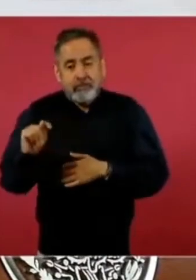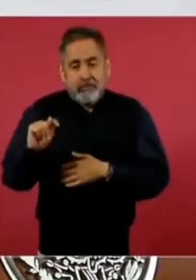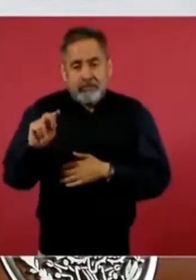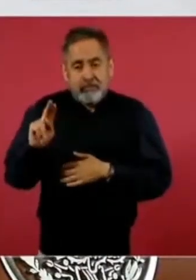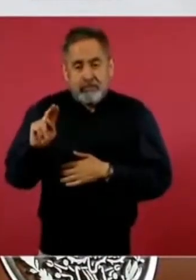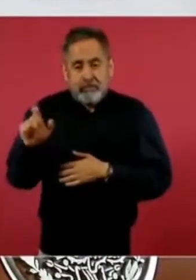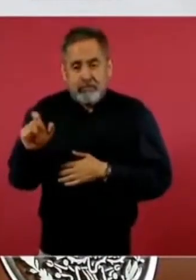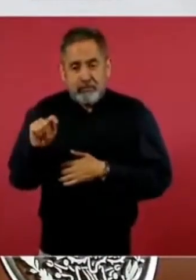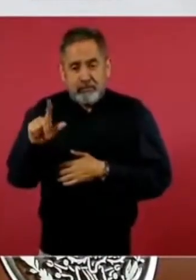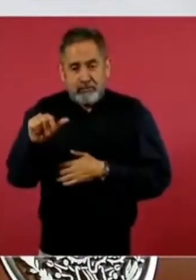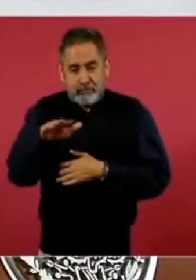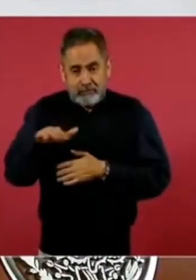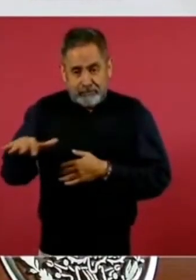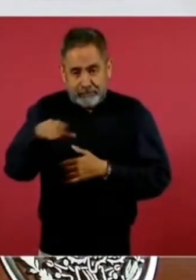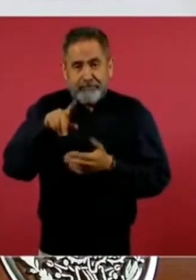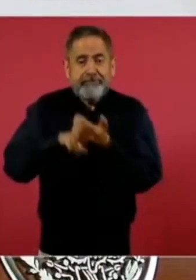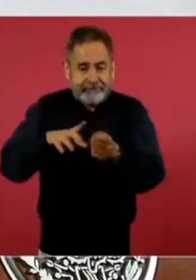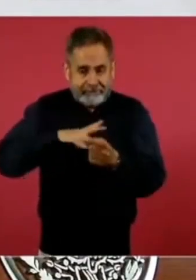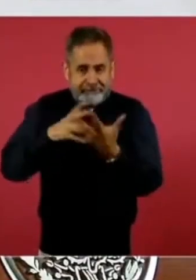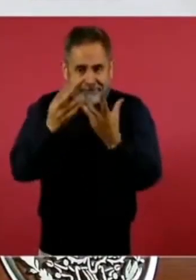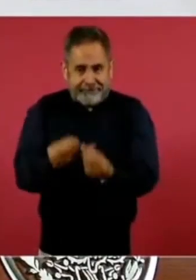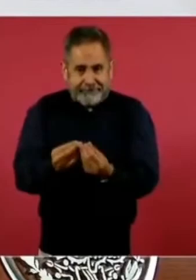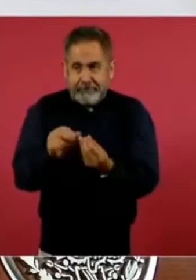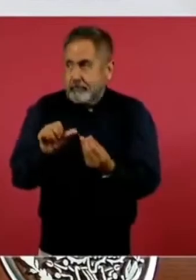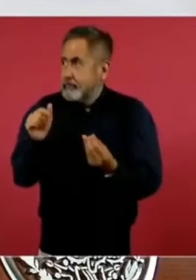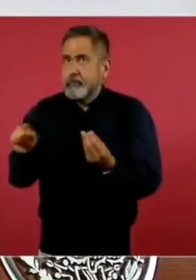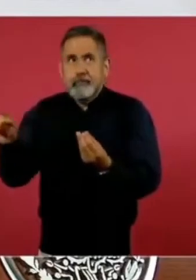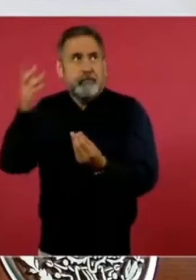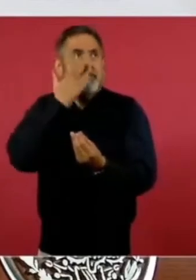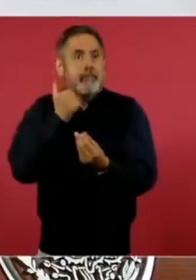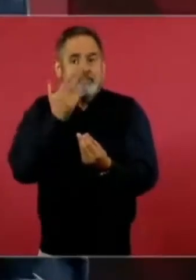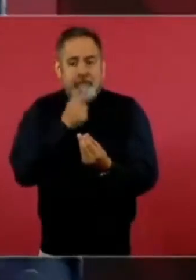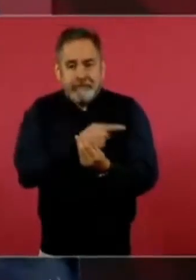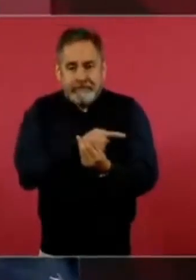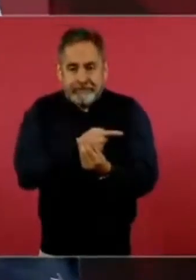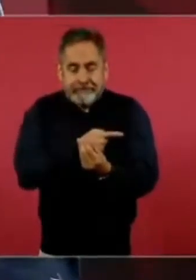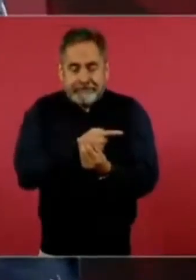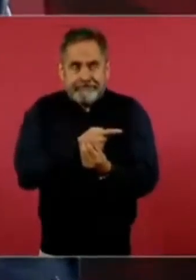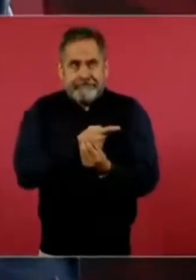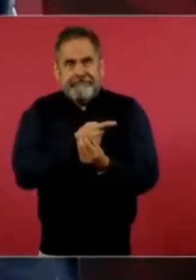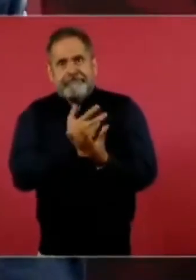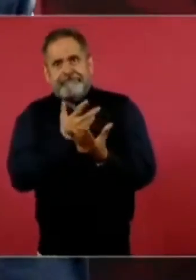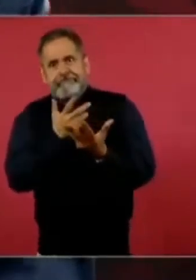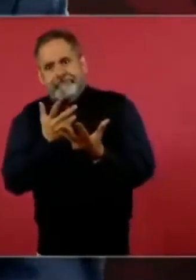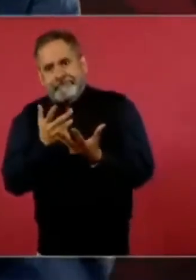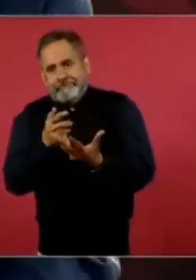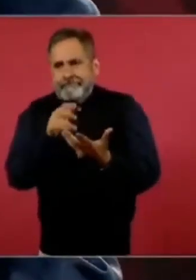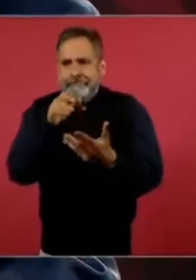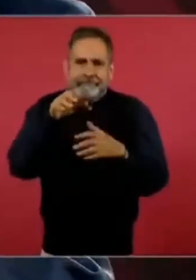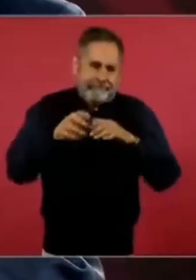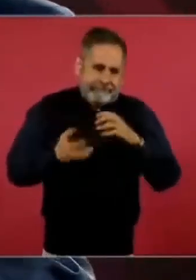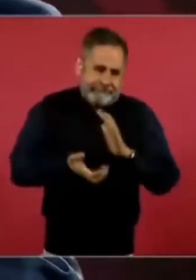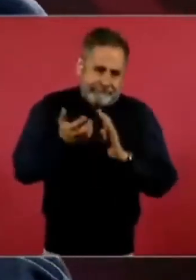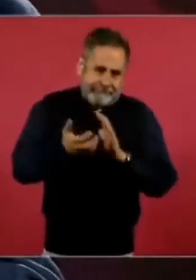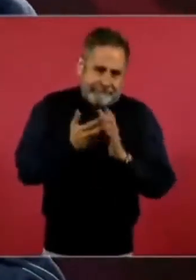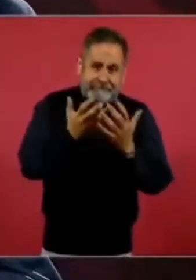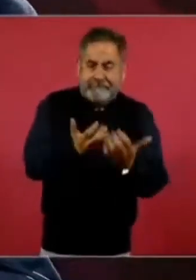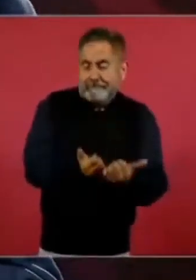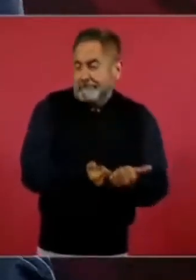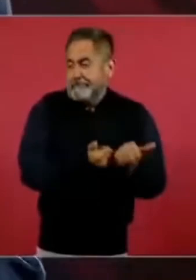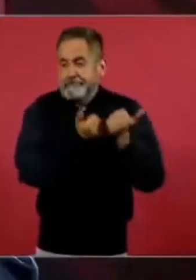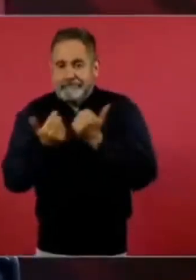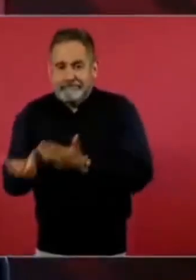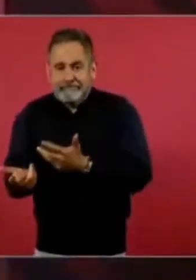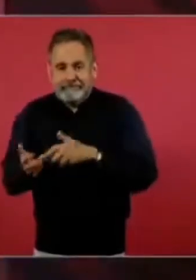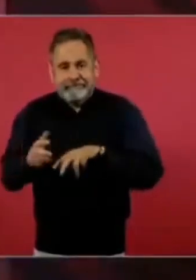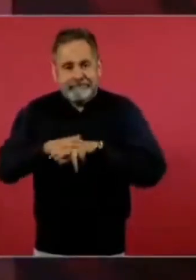de San Andrés Tuxela. Y todo ese balasto se tuvo que llevar, o el balasto del tren maya, de